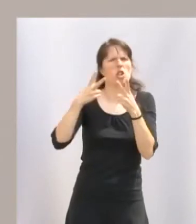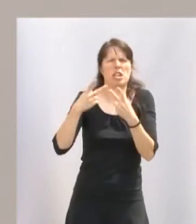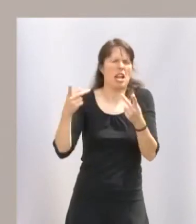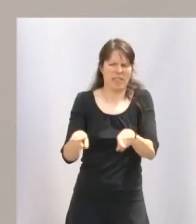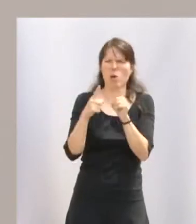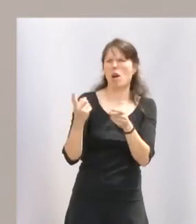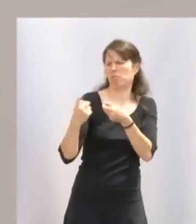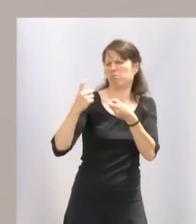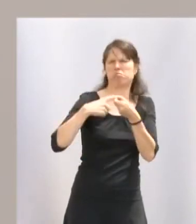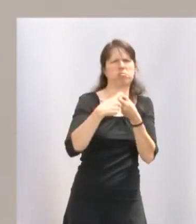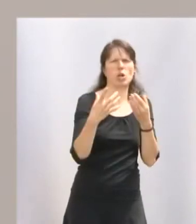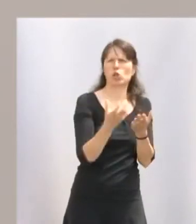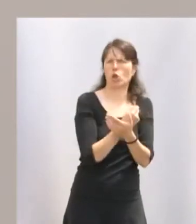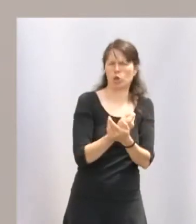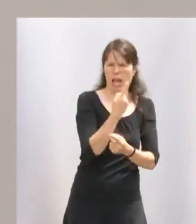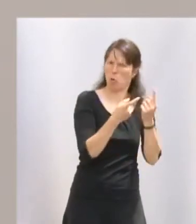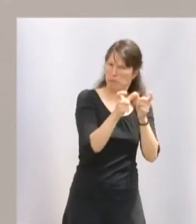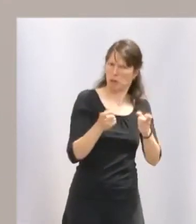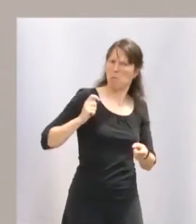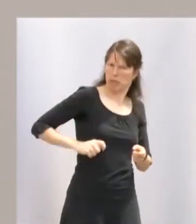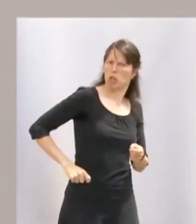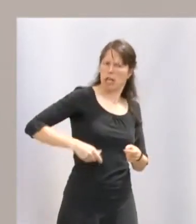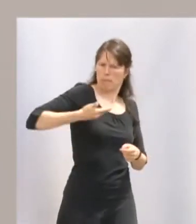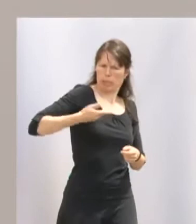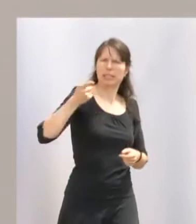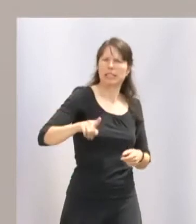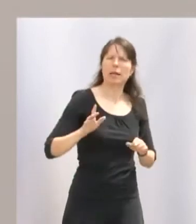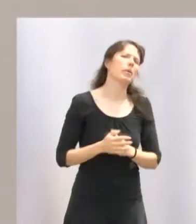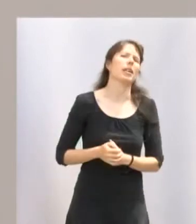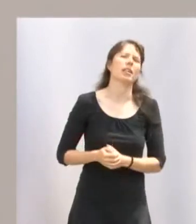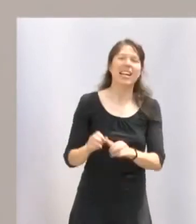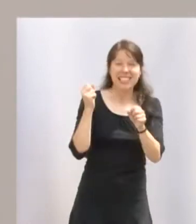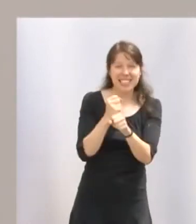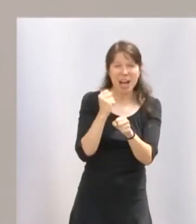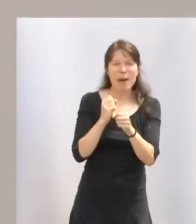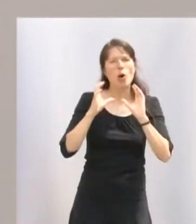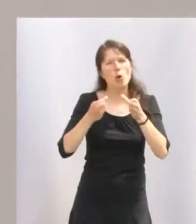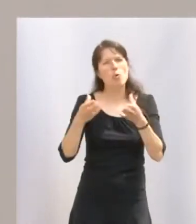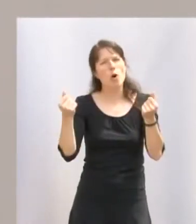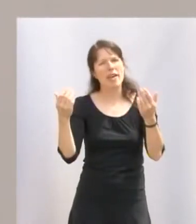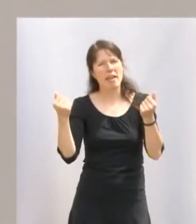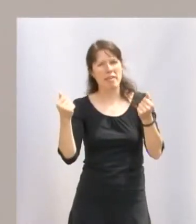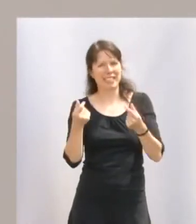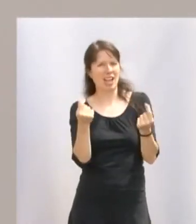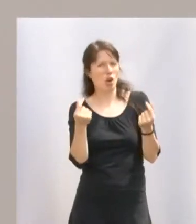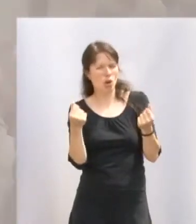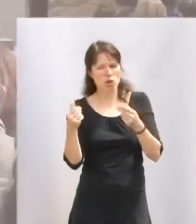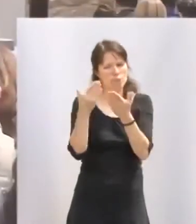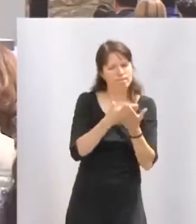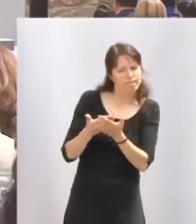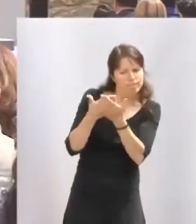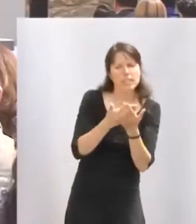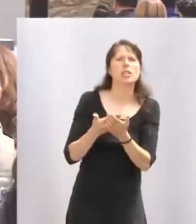profesionales de nuestra tierra. El trabajo del Grupo de Danzas de Logroño se ha basado en el estudio del folclore riojano.